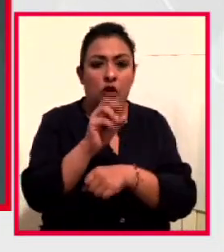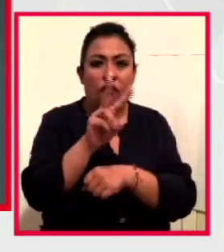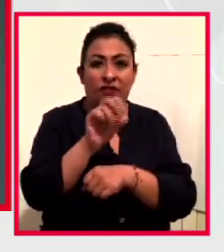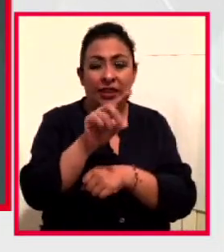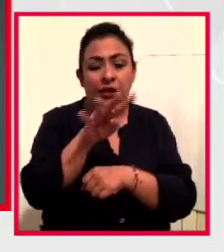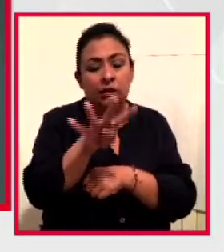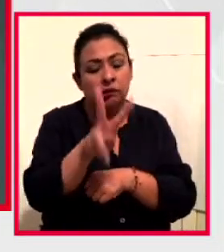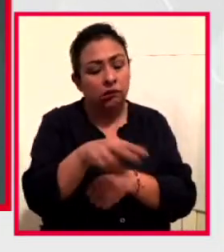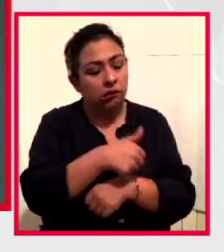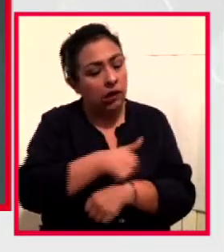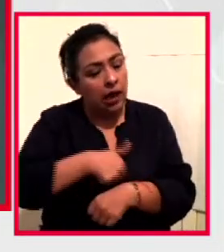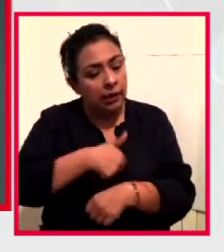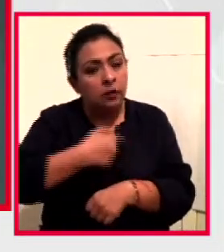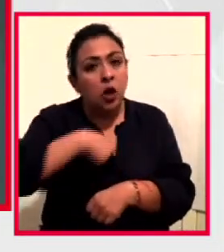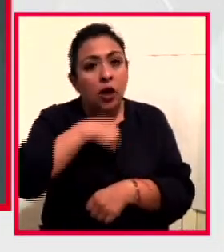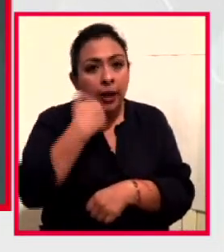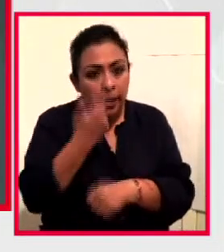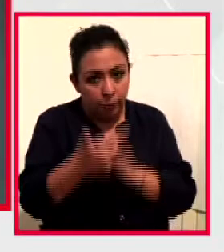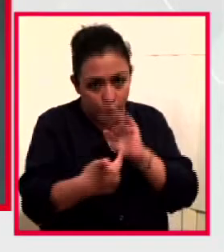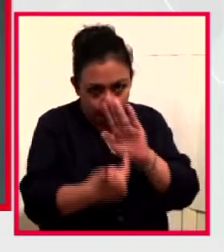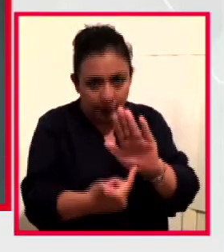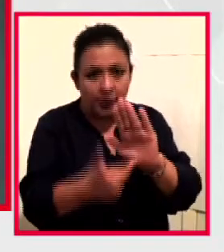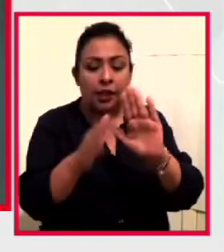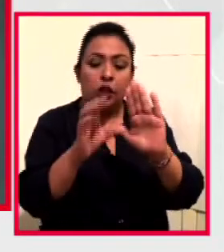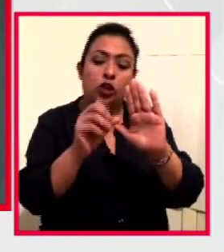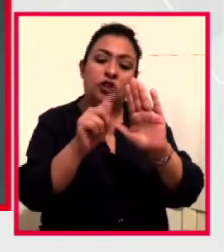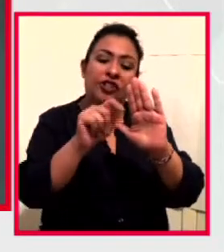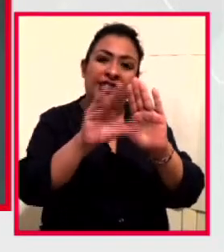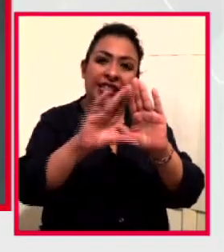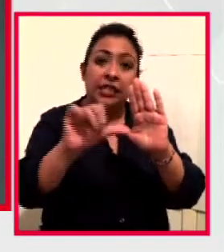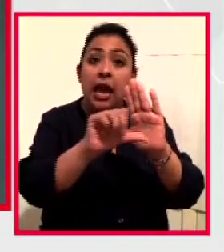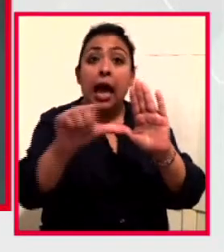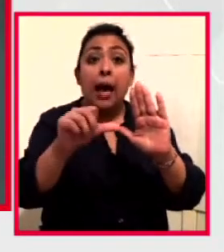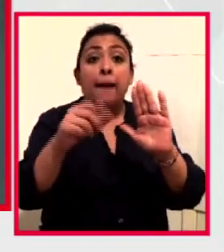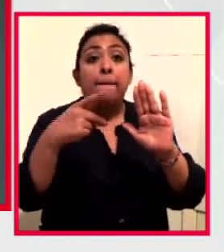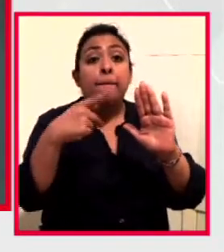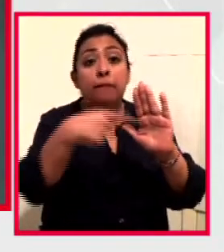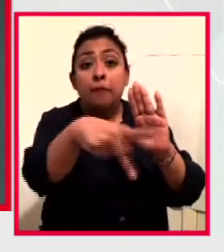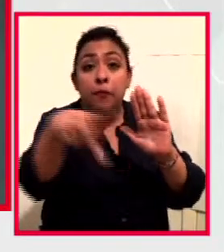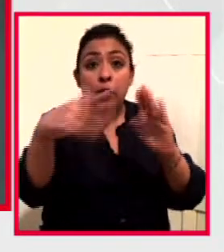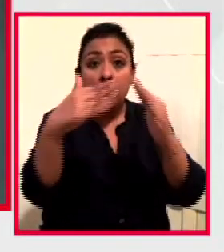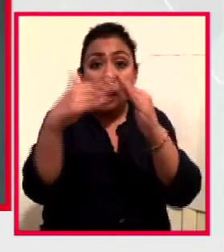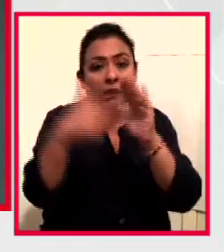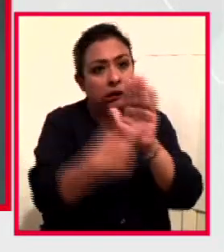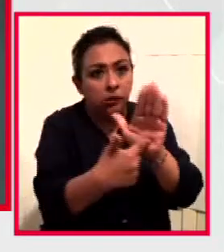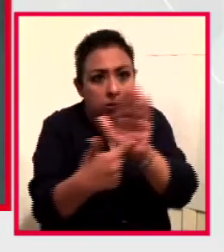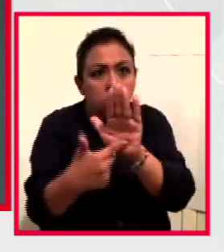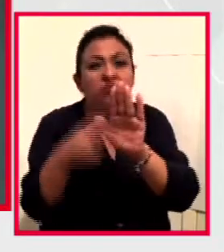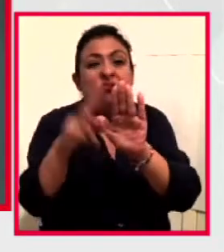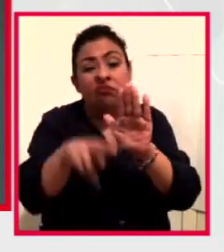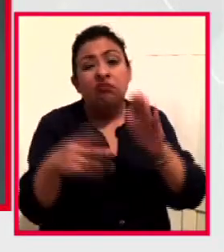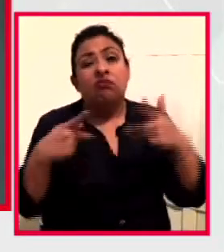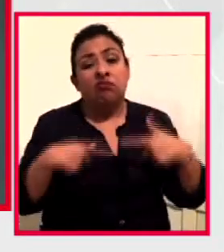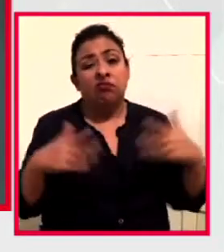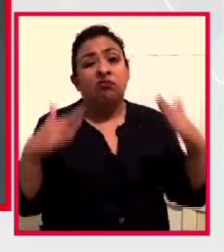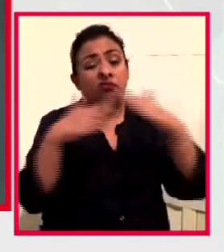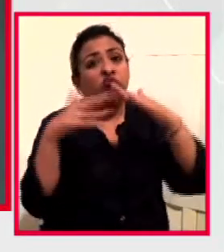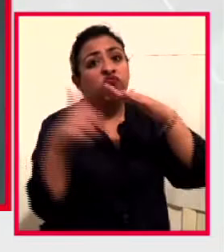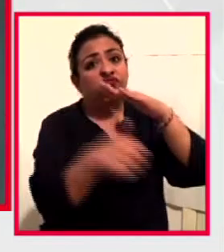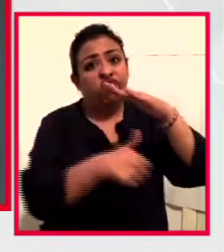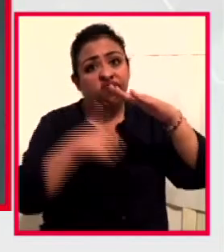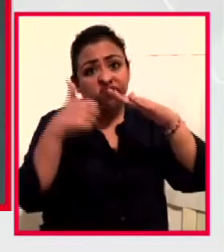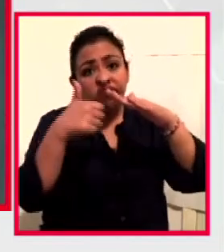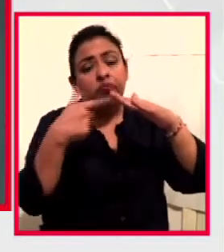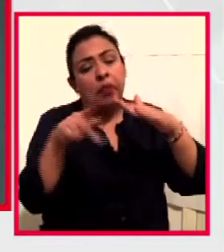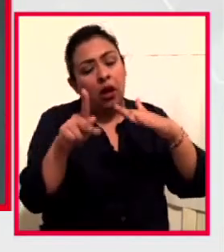tratamos de llevar la costa chica hasta la casa de la gente, que pues, está encerrada, pero obviamente tomando las